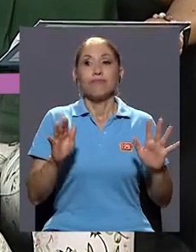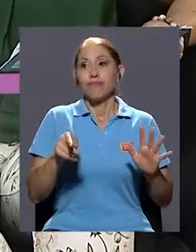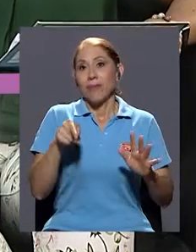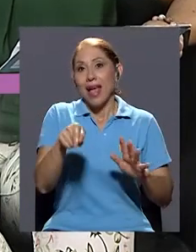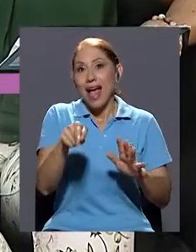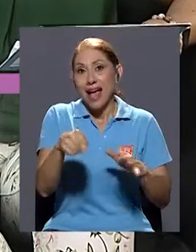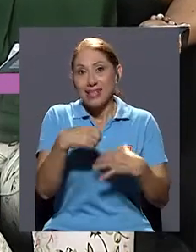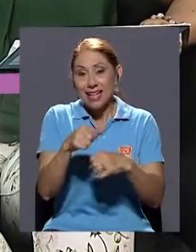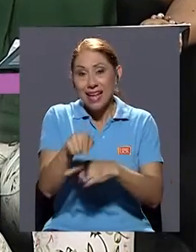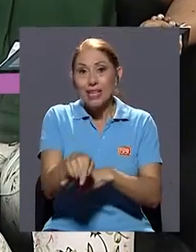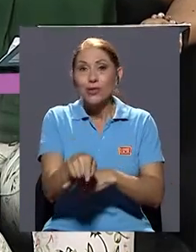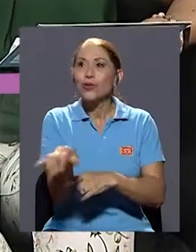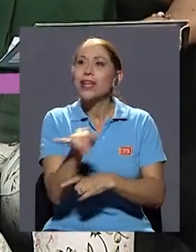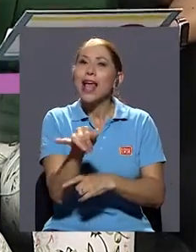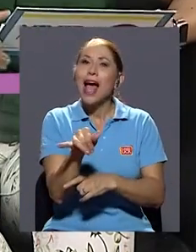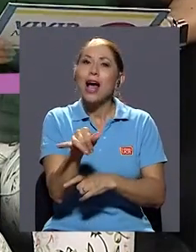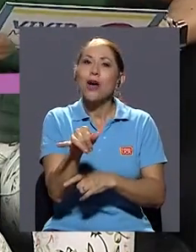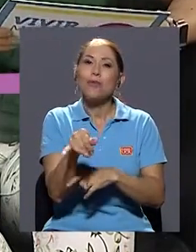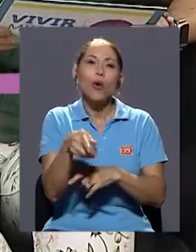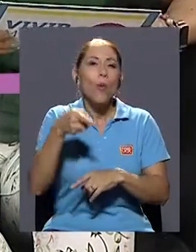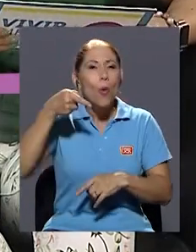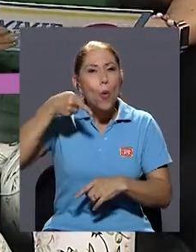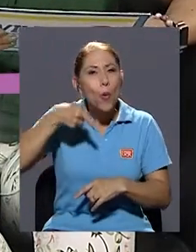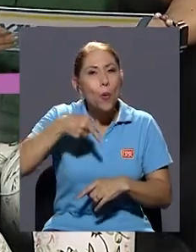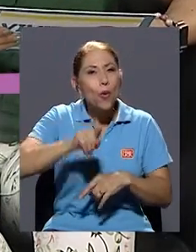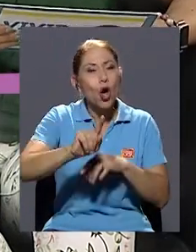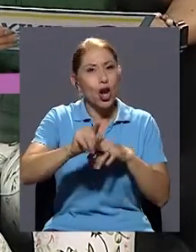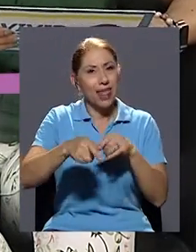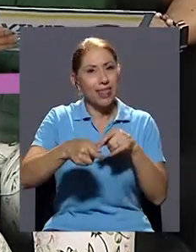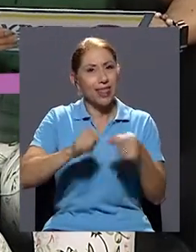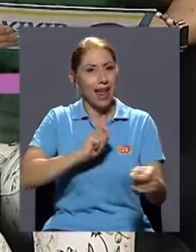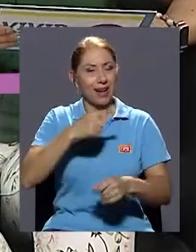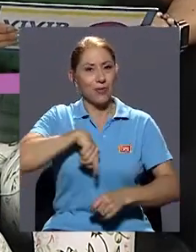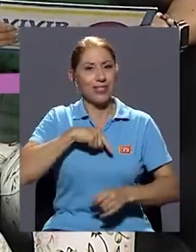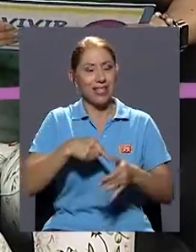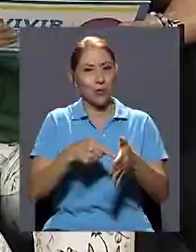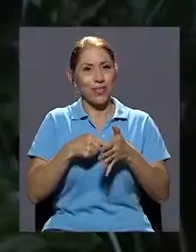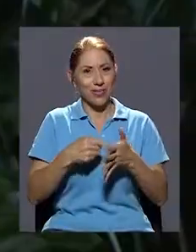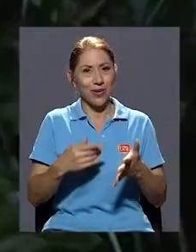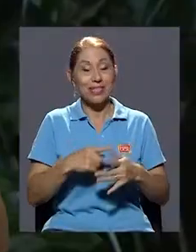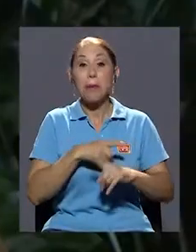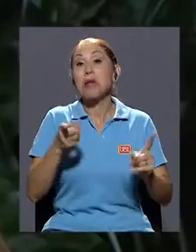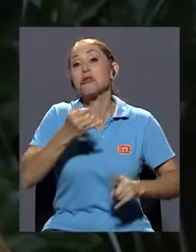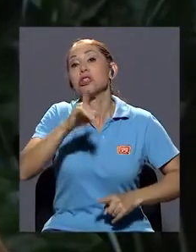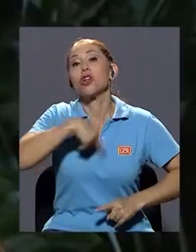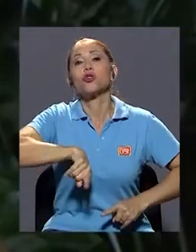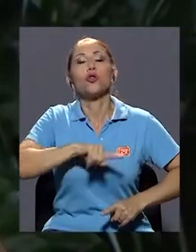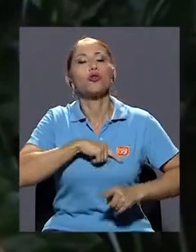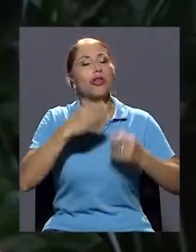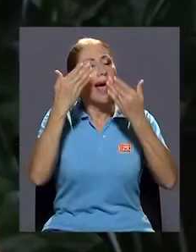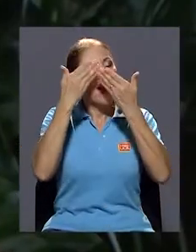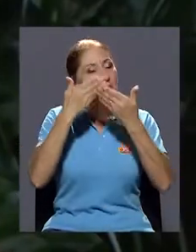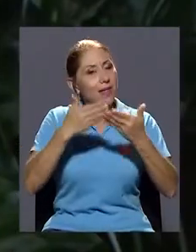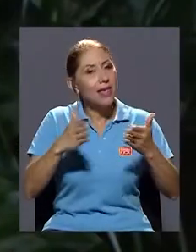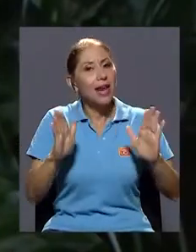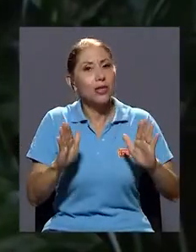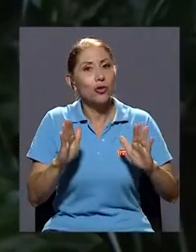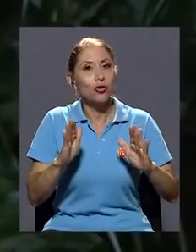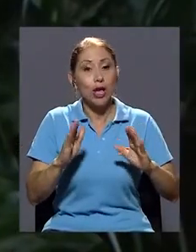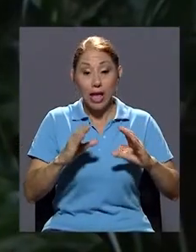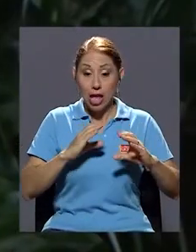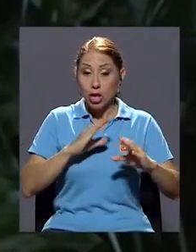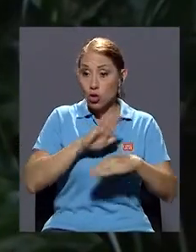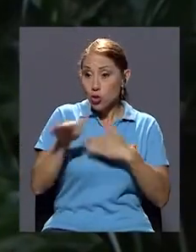partir de eso sería violentar las condiciones que tenemos. Pero si estamos abiertos a que, por ejemplo, no toda